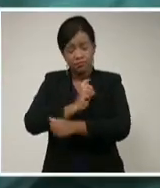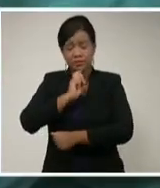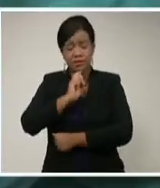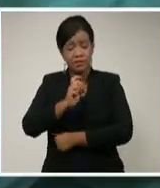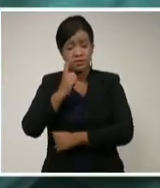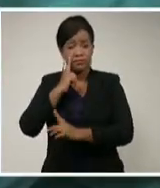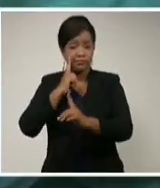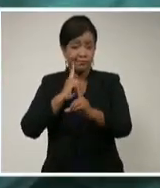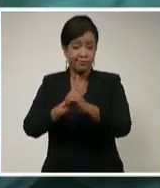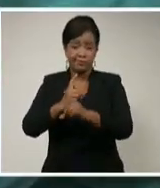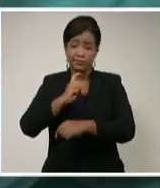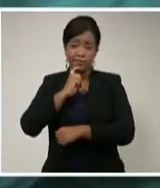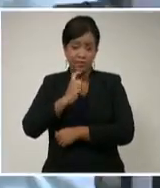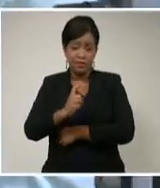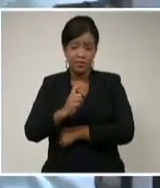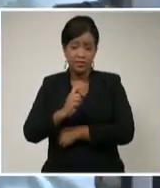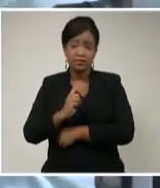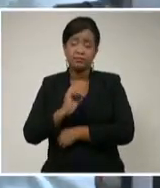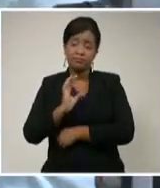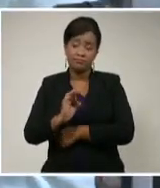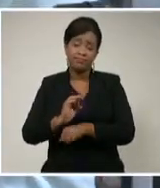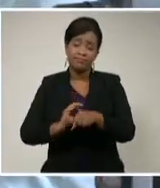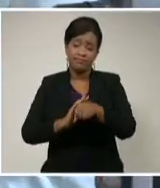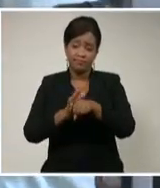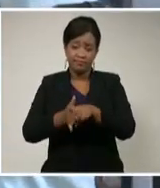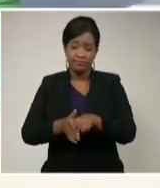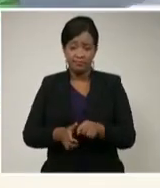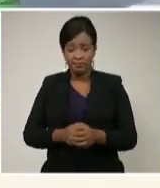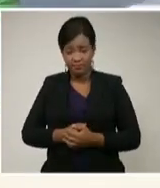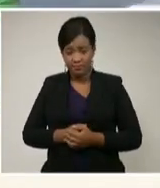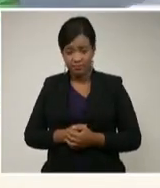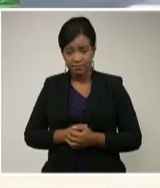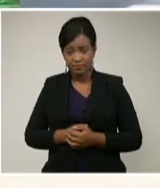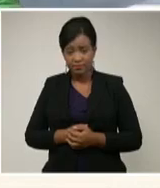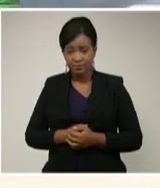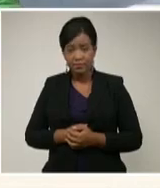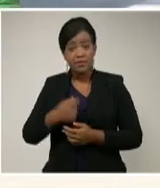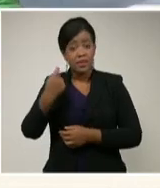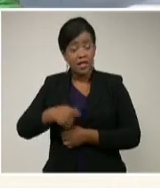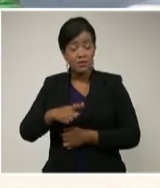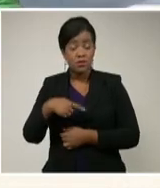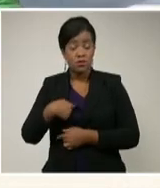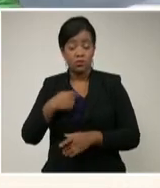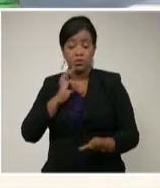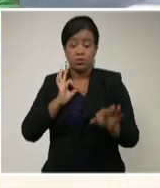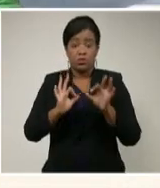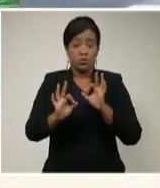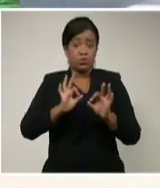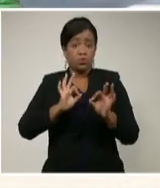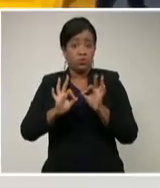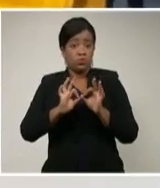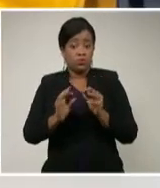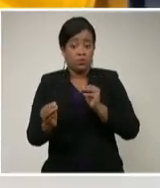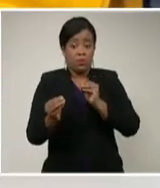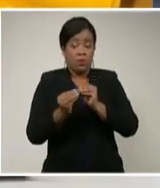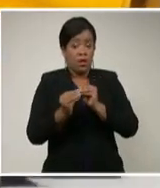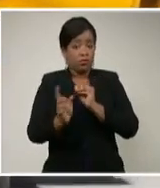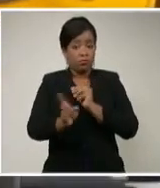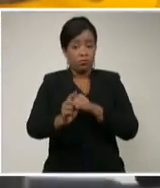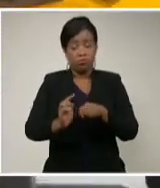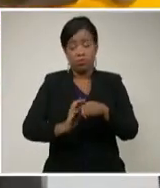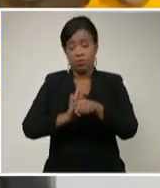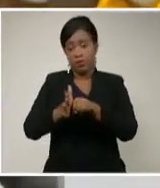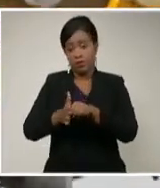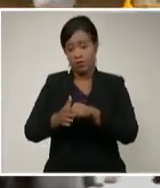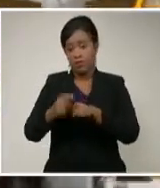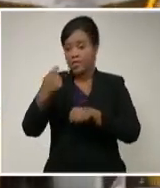consolar en medio de la enfermedad. Queda de nuestra parte ser más conscientes y precavidos para que las cifras continúen bajando cada día.